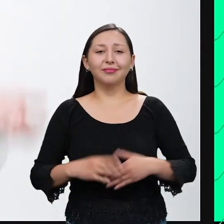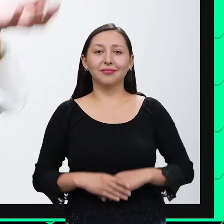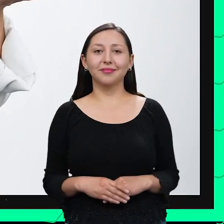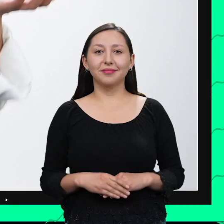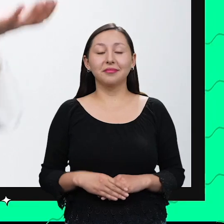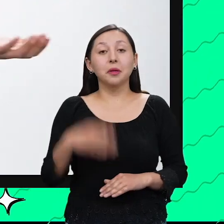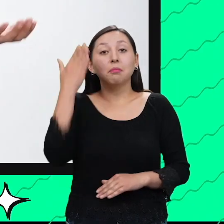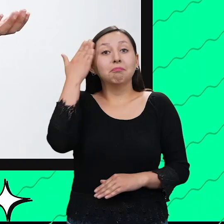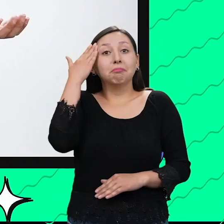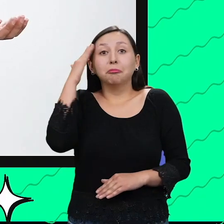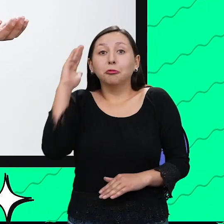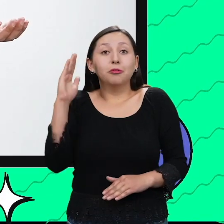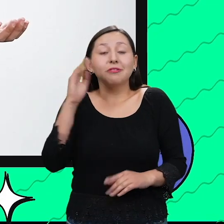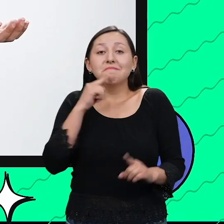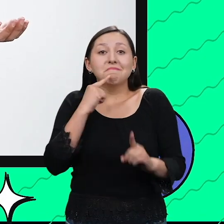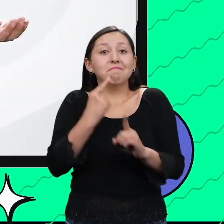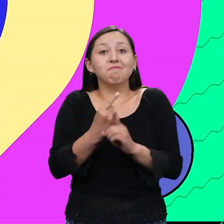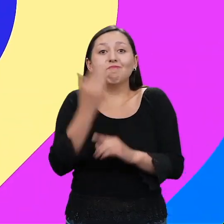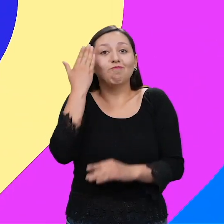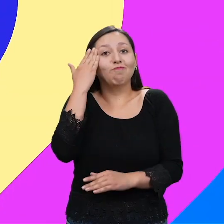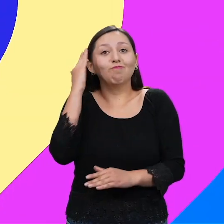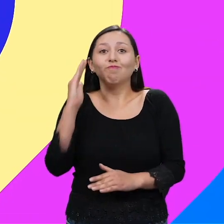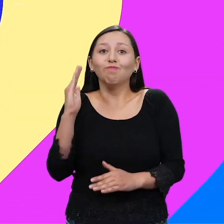¡No lo sé, Sebas!